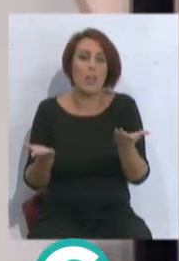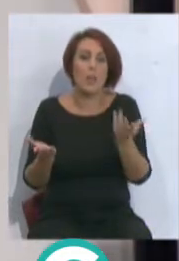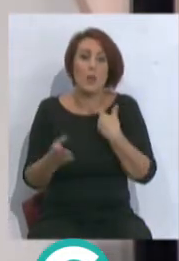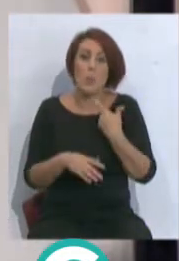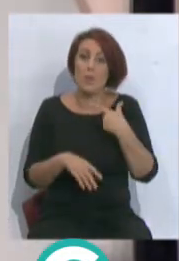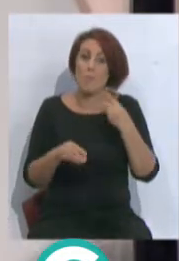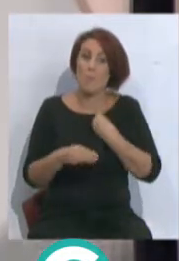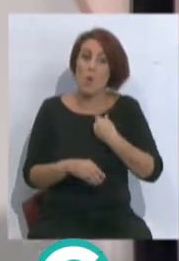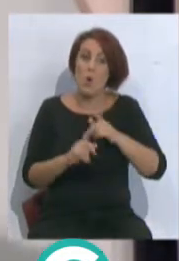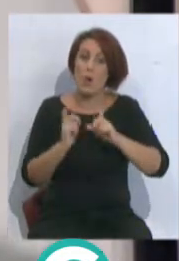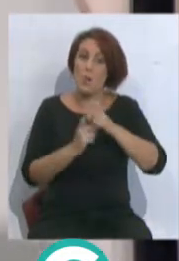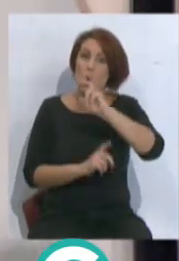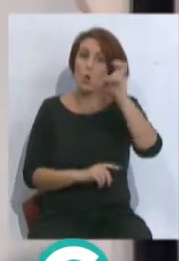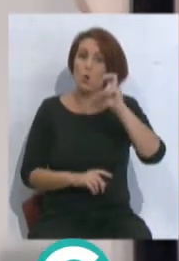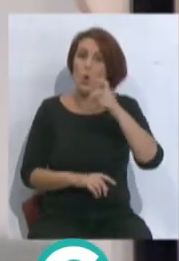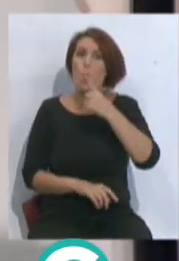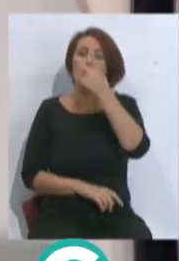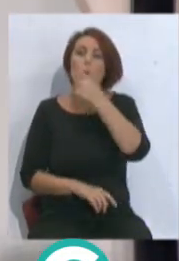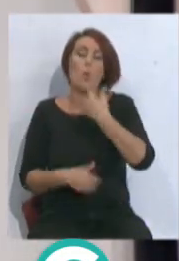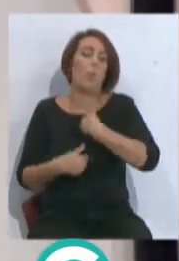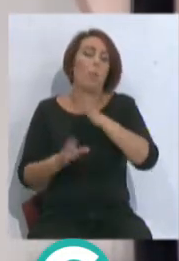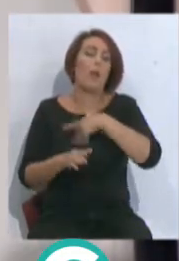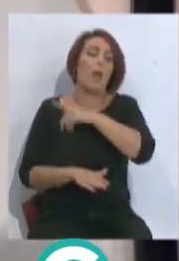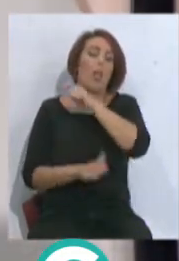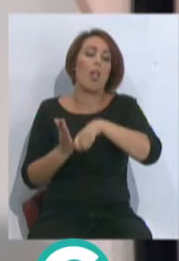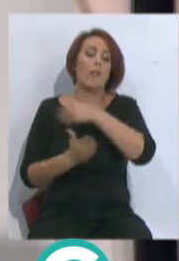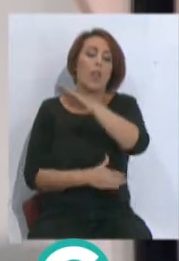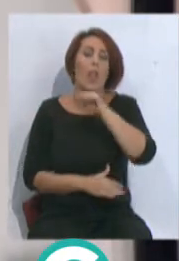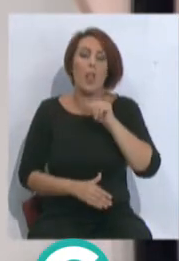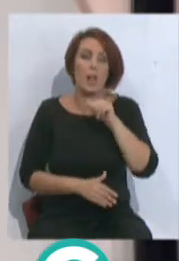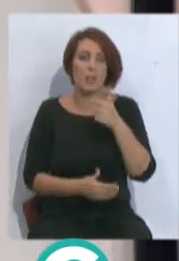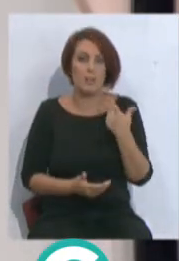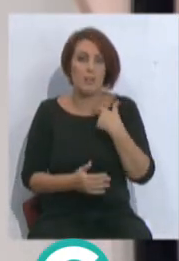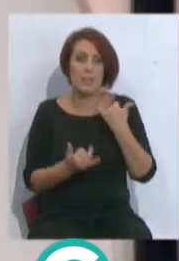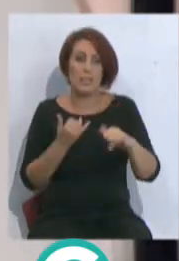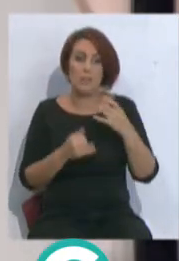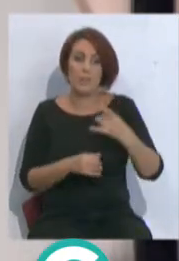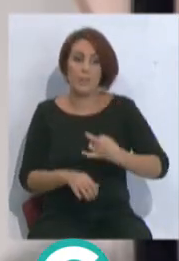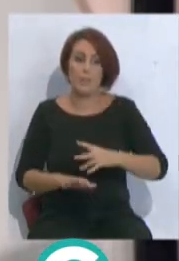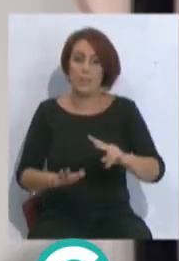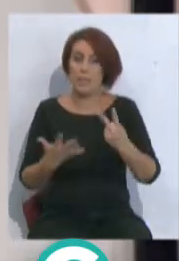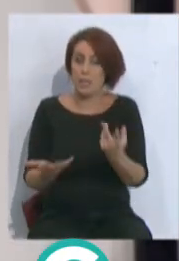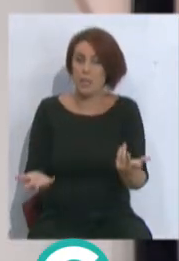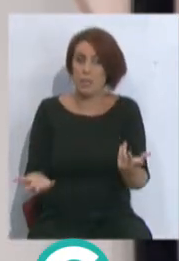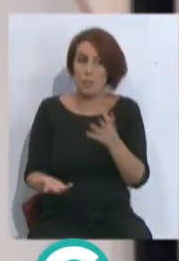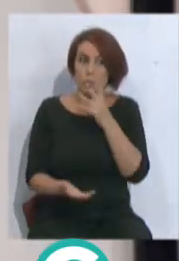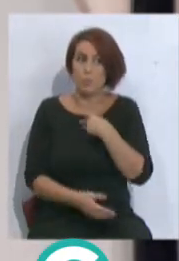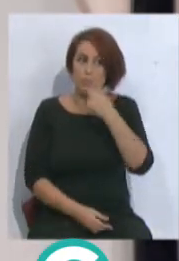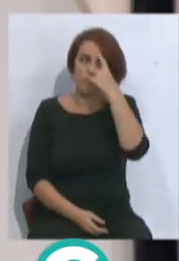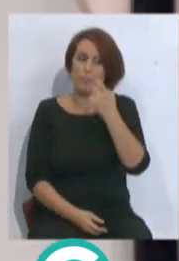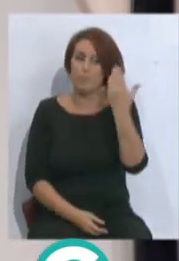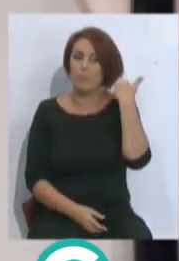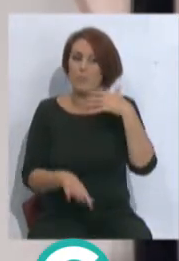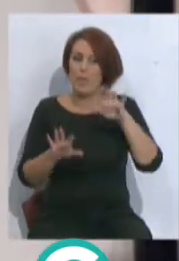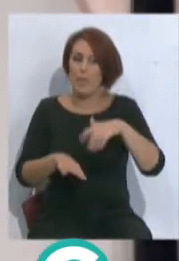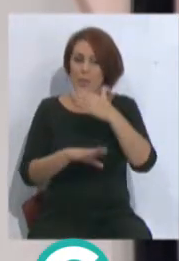hace el Levante o lo que hacen esos equipos que fichan a uno cualquiera, que hoy te van a dar, vamos a jugar y al final te van a meter siete. Porque creo recordar que el Cádiz